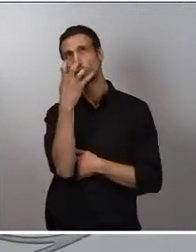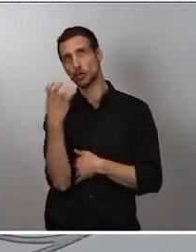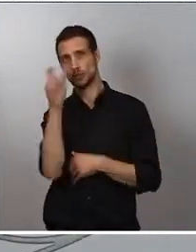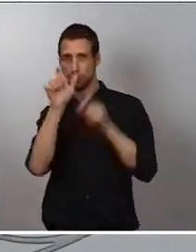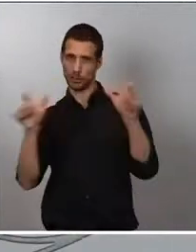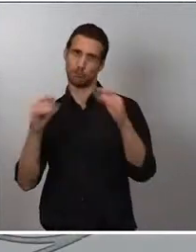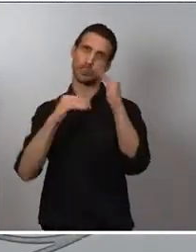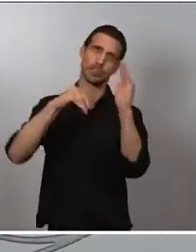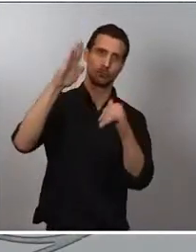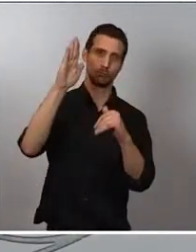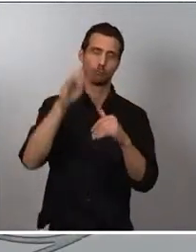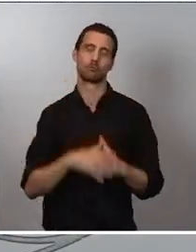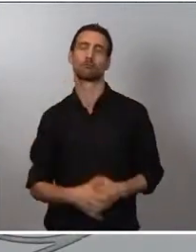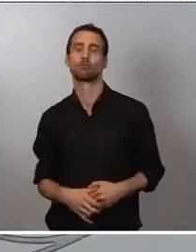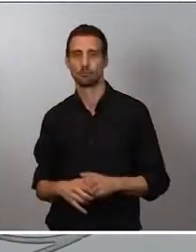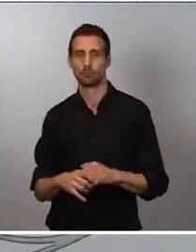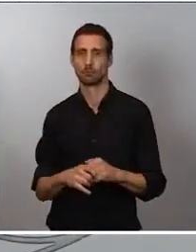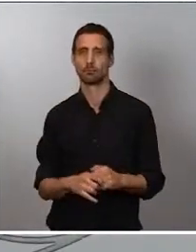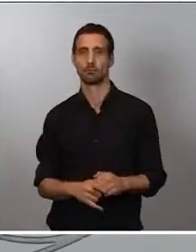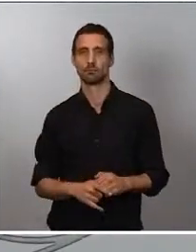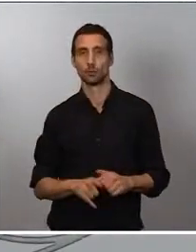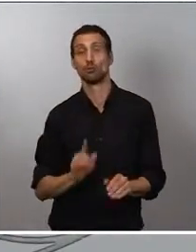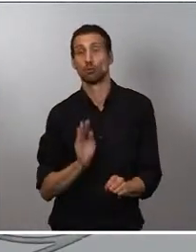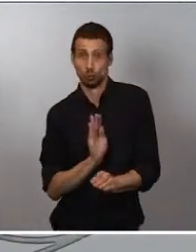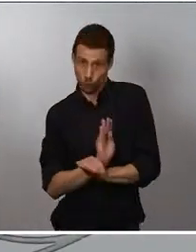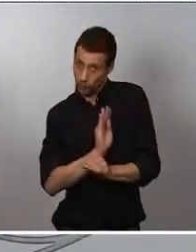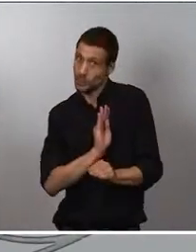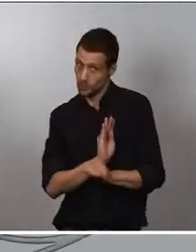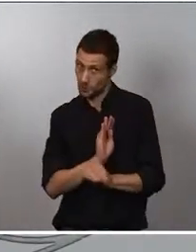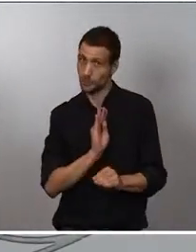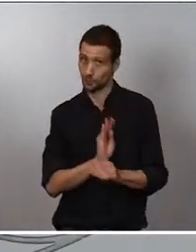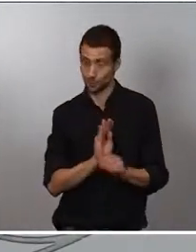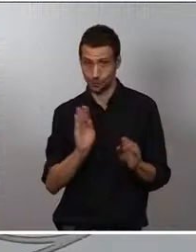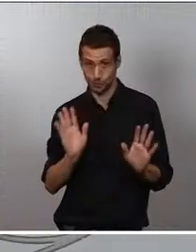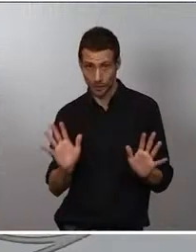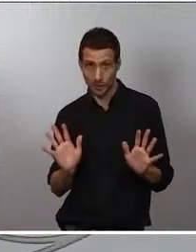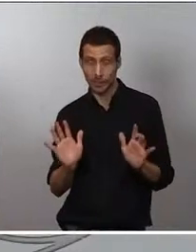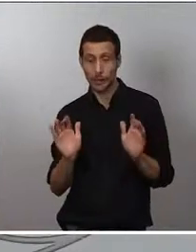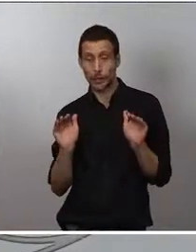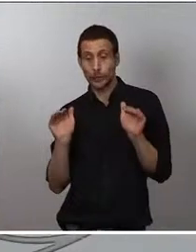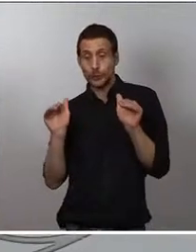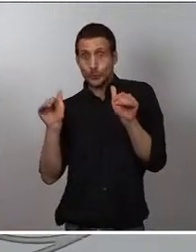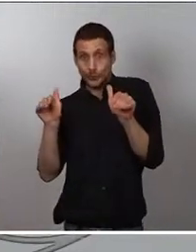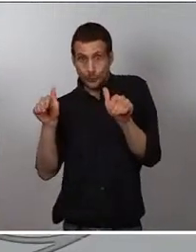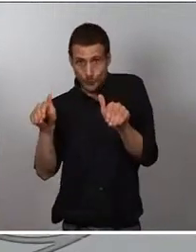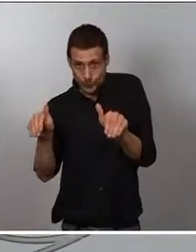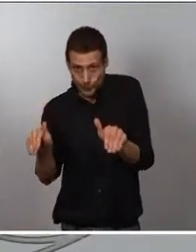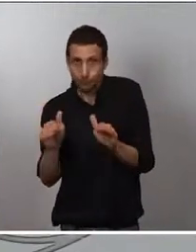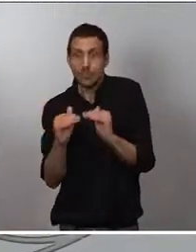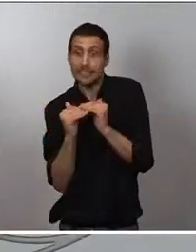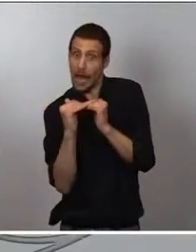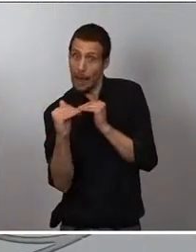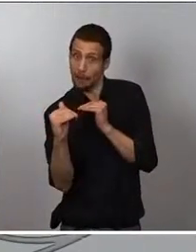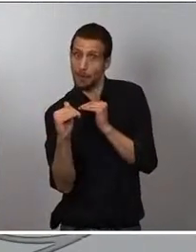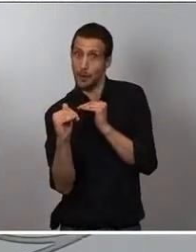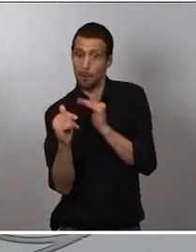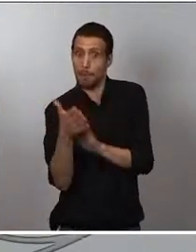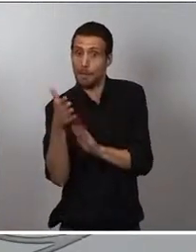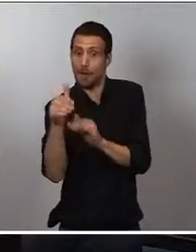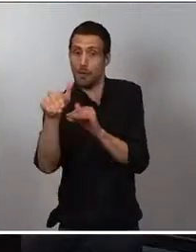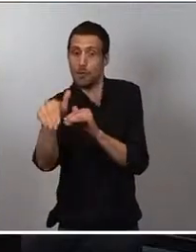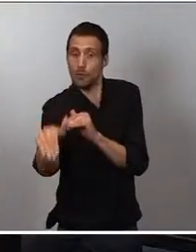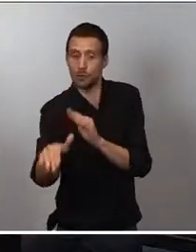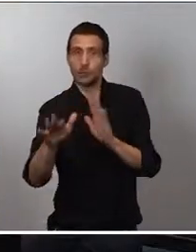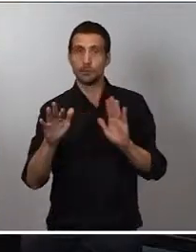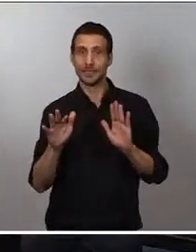con prudencia, estamos observando un descenso, una estabilización con tendencia al descenso, pero venimos de una situación con incidencias